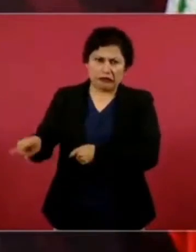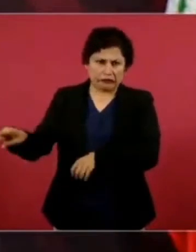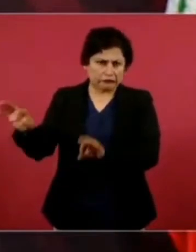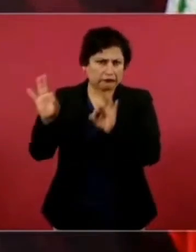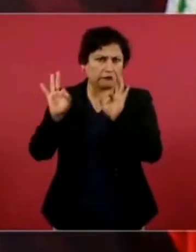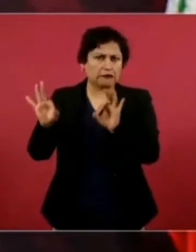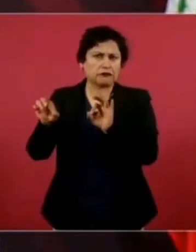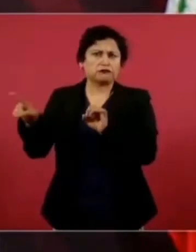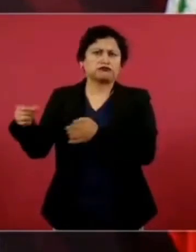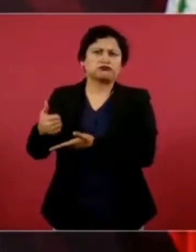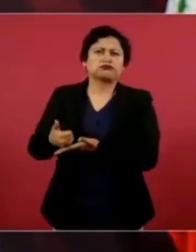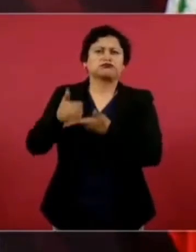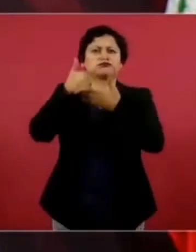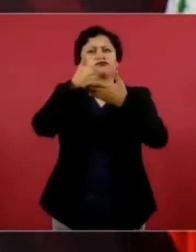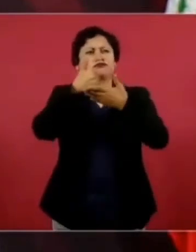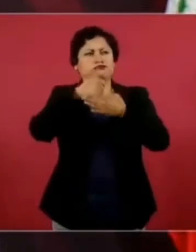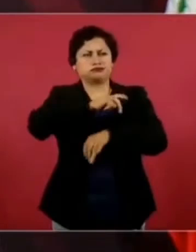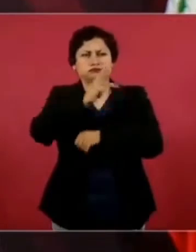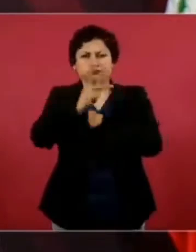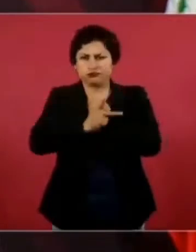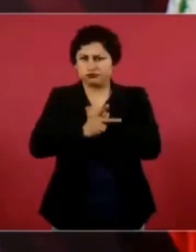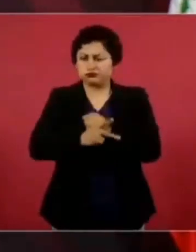Quintana Roo ha sido muy